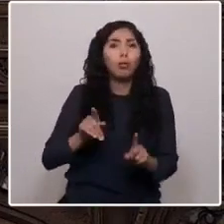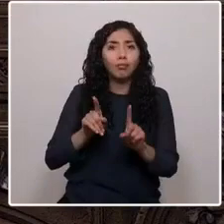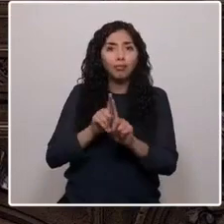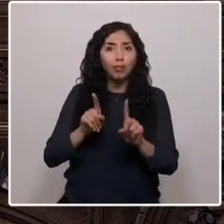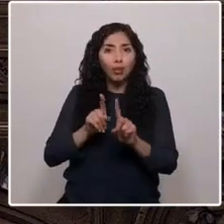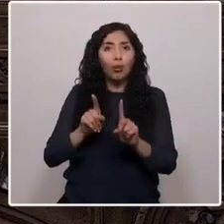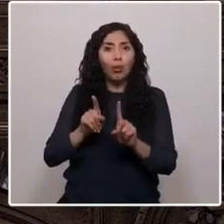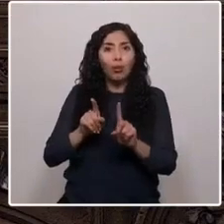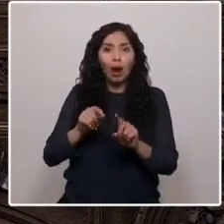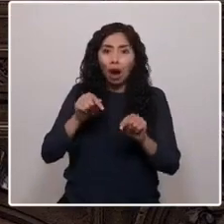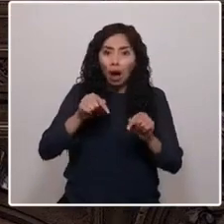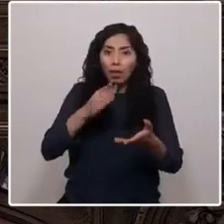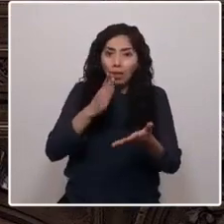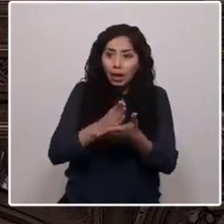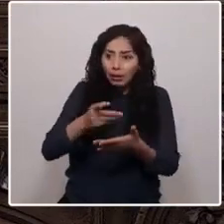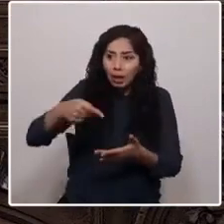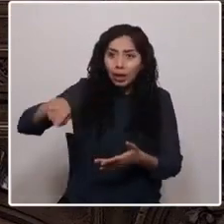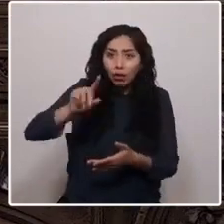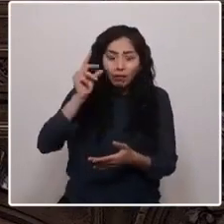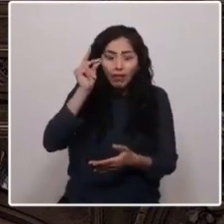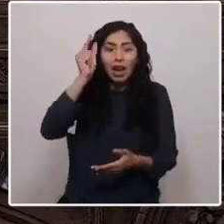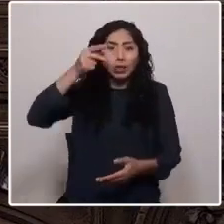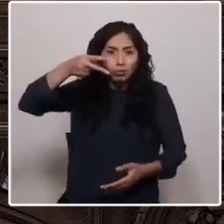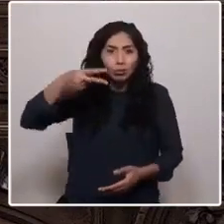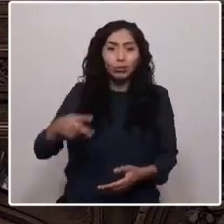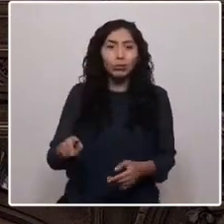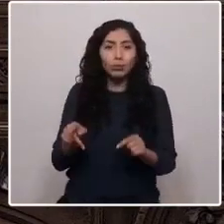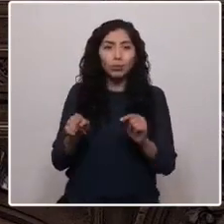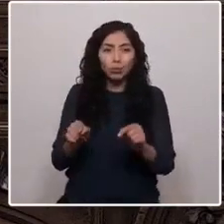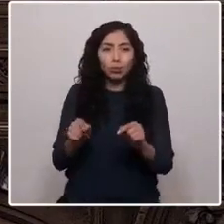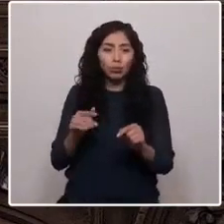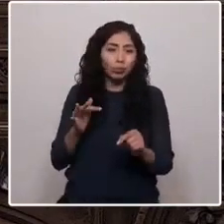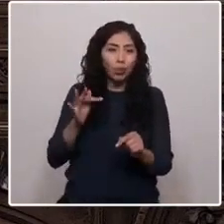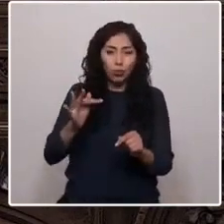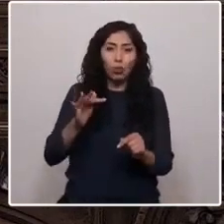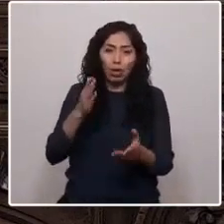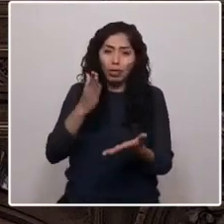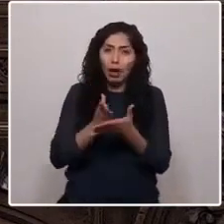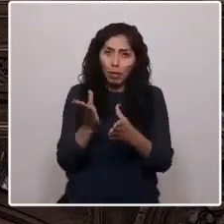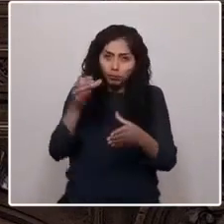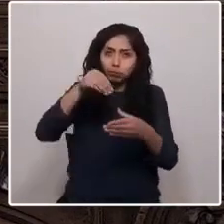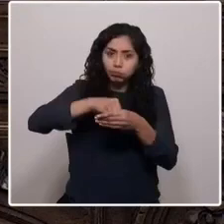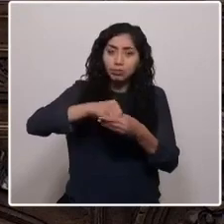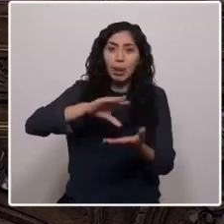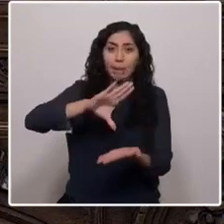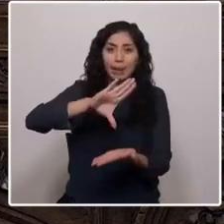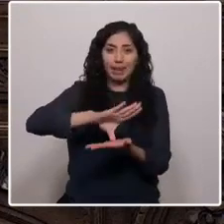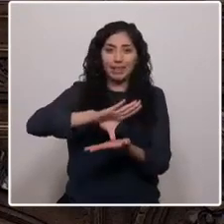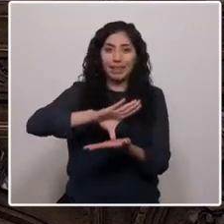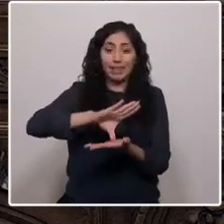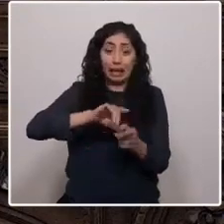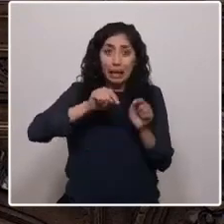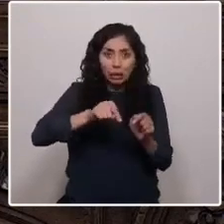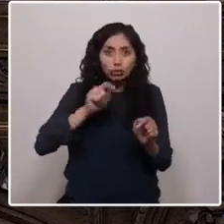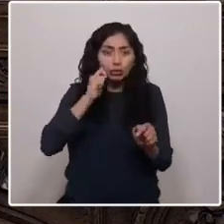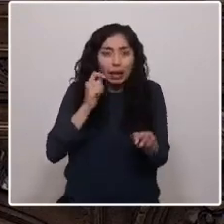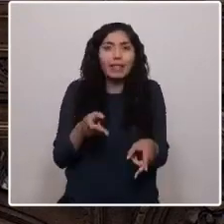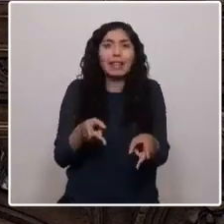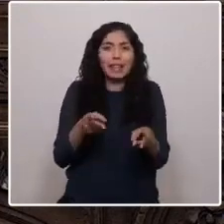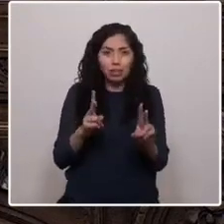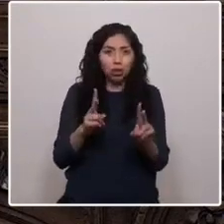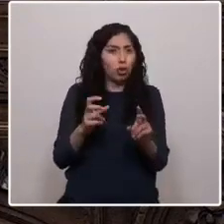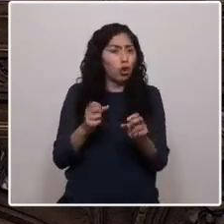propio lenguaje, que éste tenía que ser parte del país y que eso era un derecho irrenunciable.